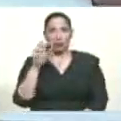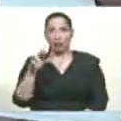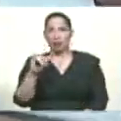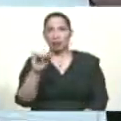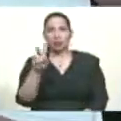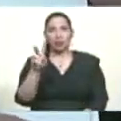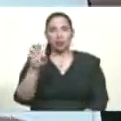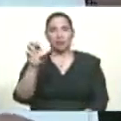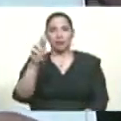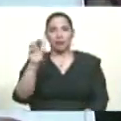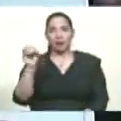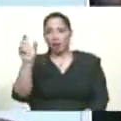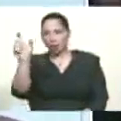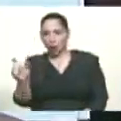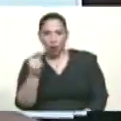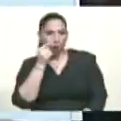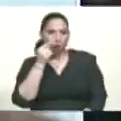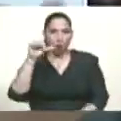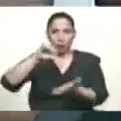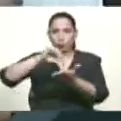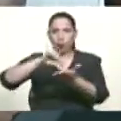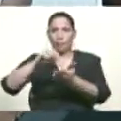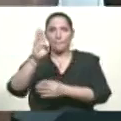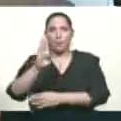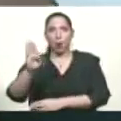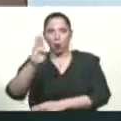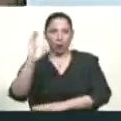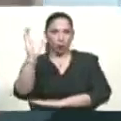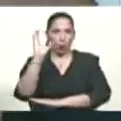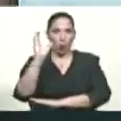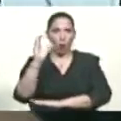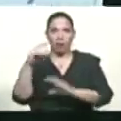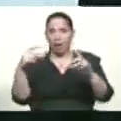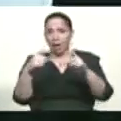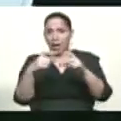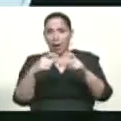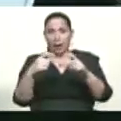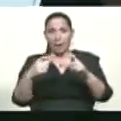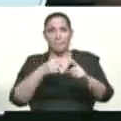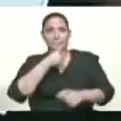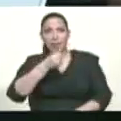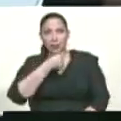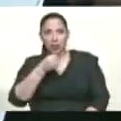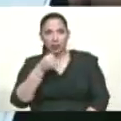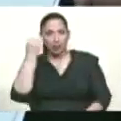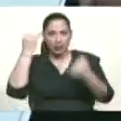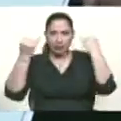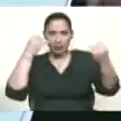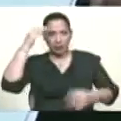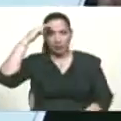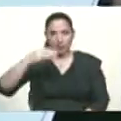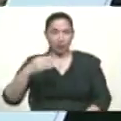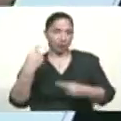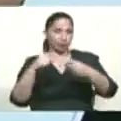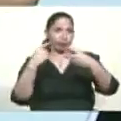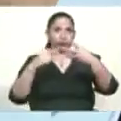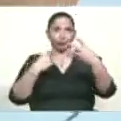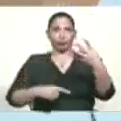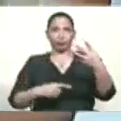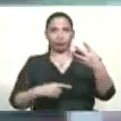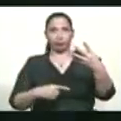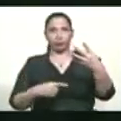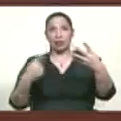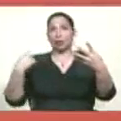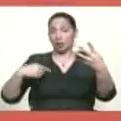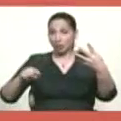en la ciudad de Bogotá, en Colombia, carnet de periodistas, carnet de inteligencia militar, etcétera, etcétera, que